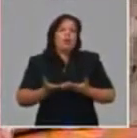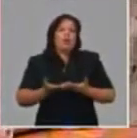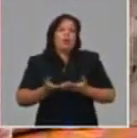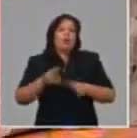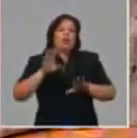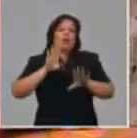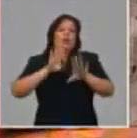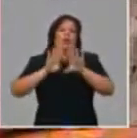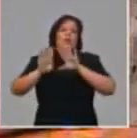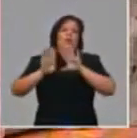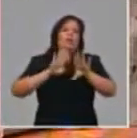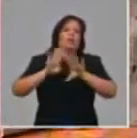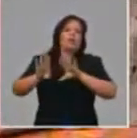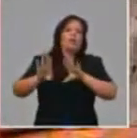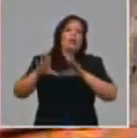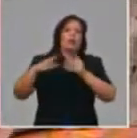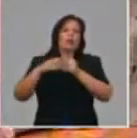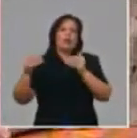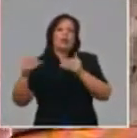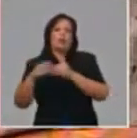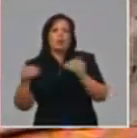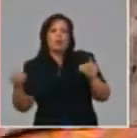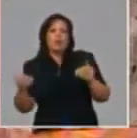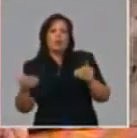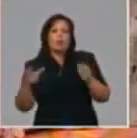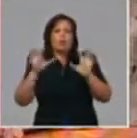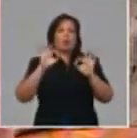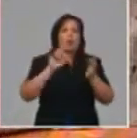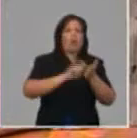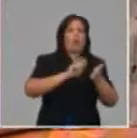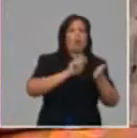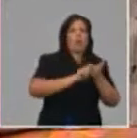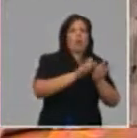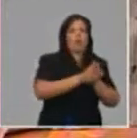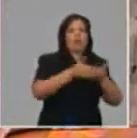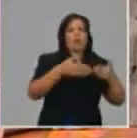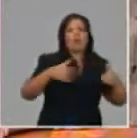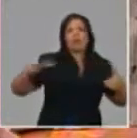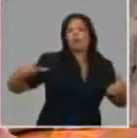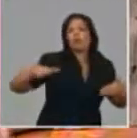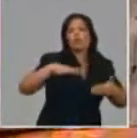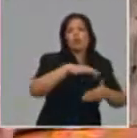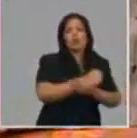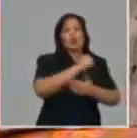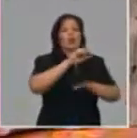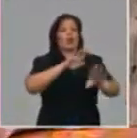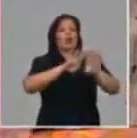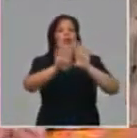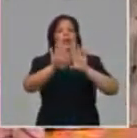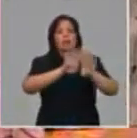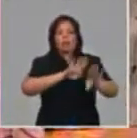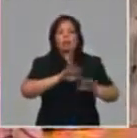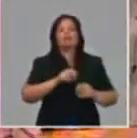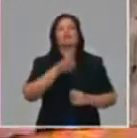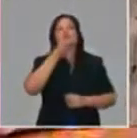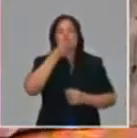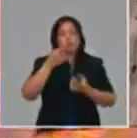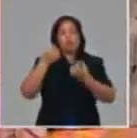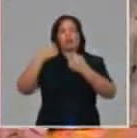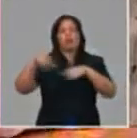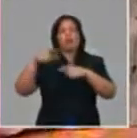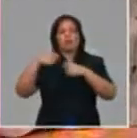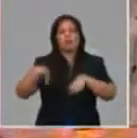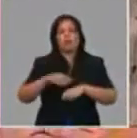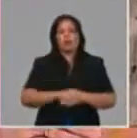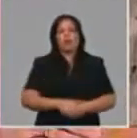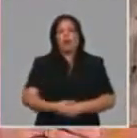solo en la red de bodegas, sino en Cimex, en Caribe, en Artex, todas las unidades y en Caracol, que hagan venta minorista de